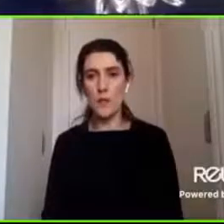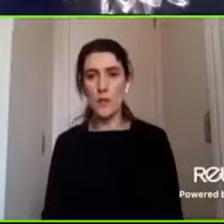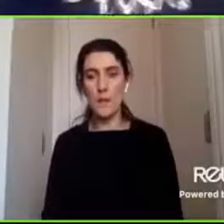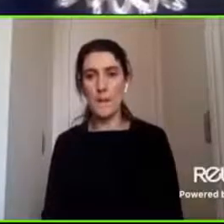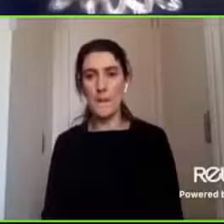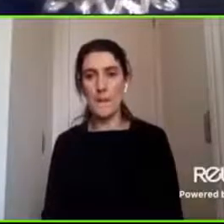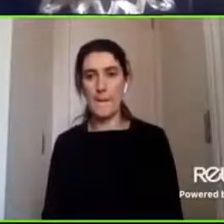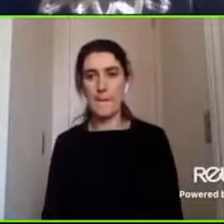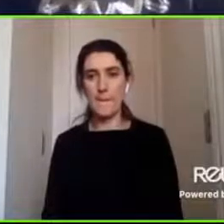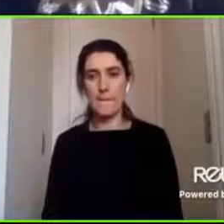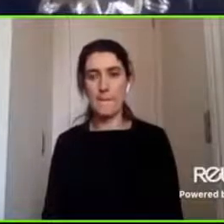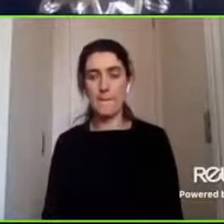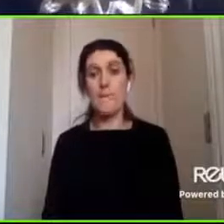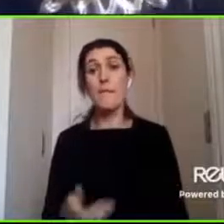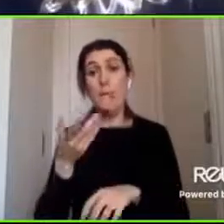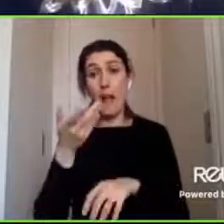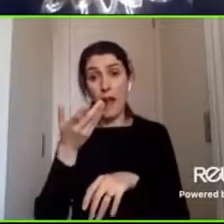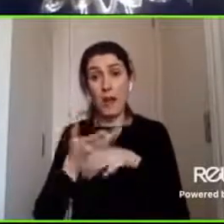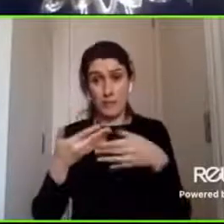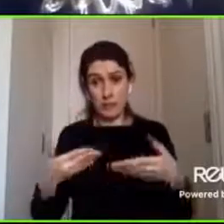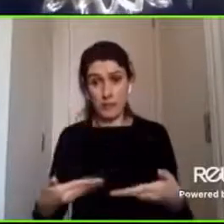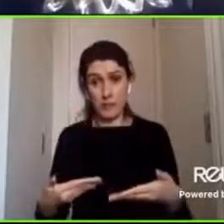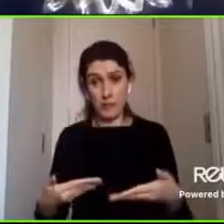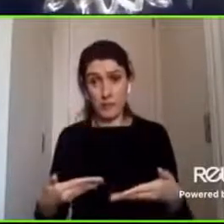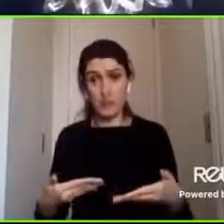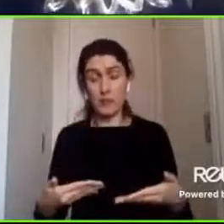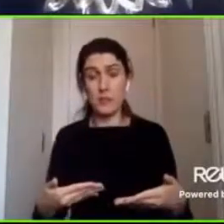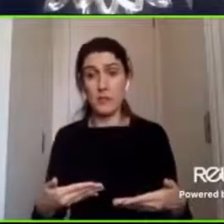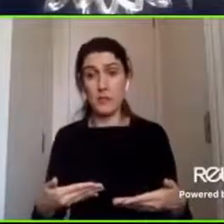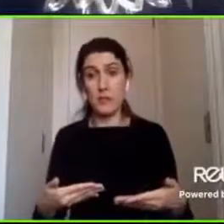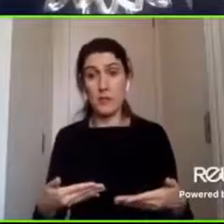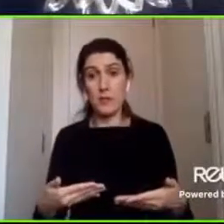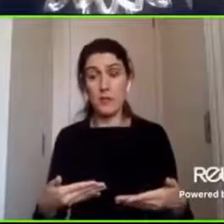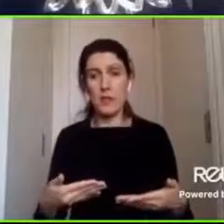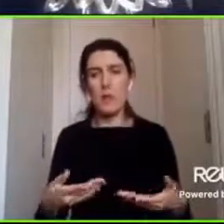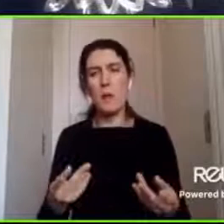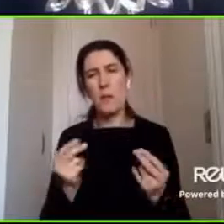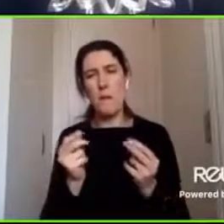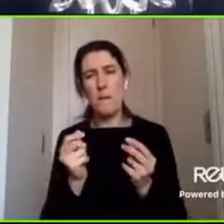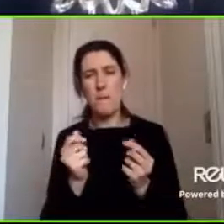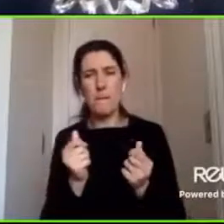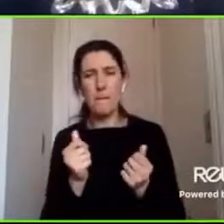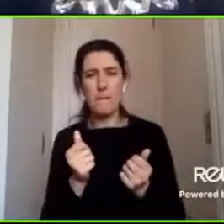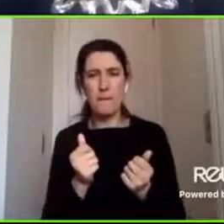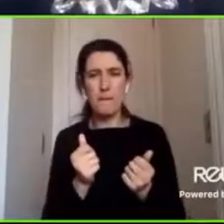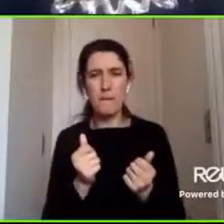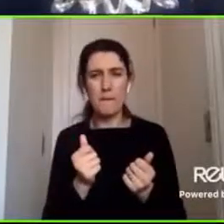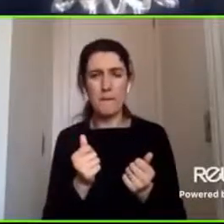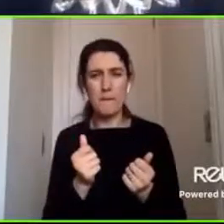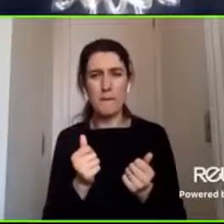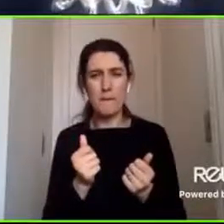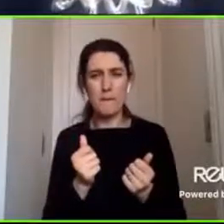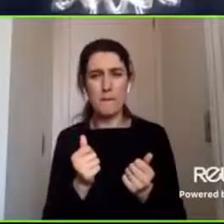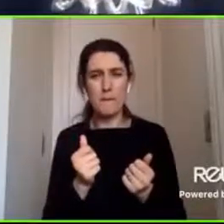lo que hay actualmente es un poco semejante a lo que está en la literatura internacional